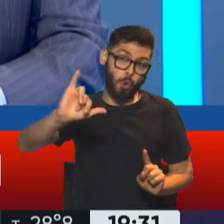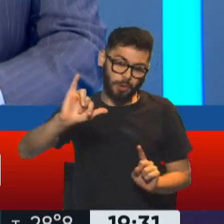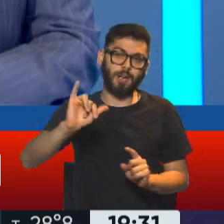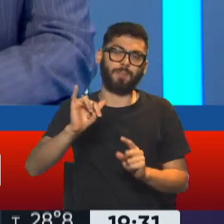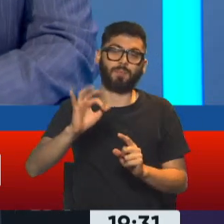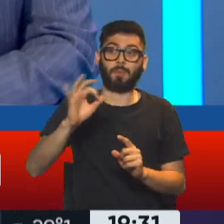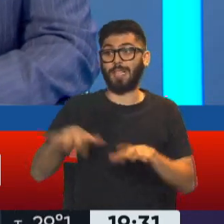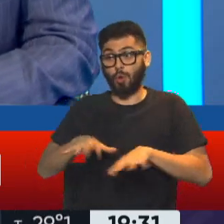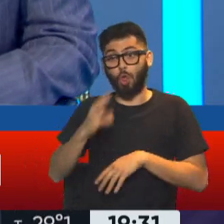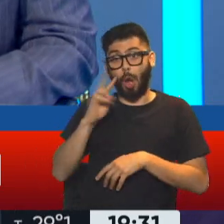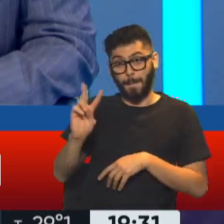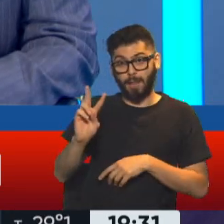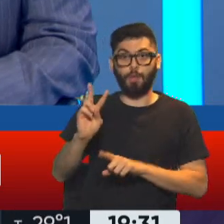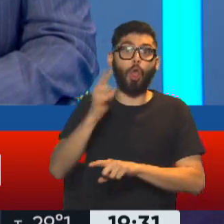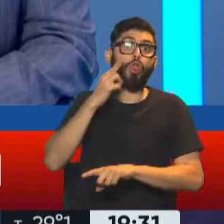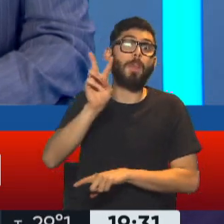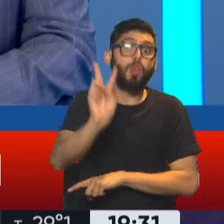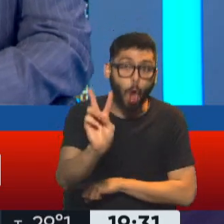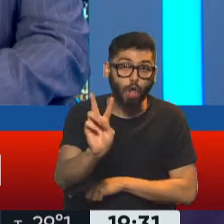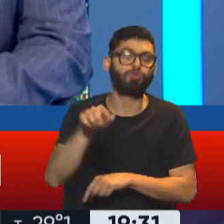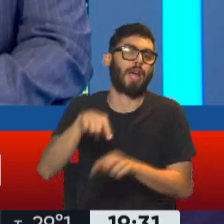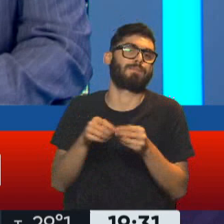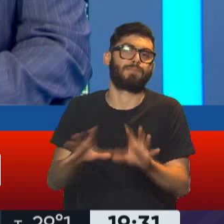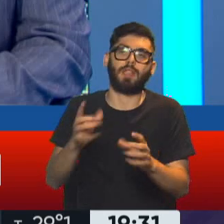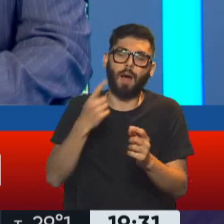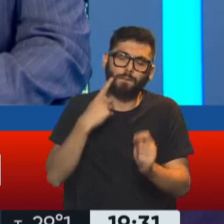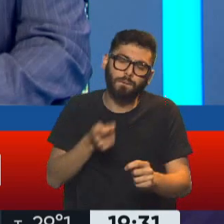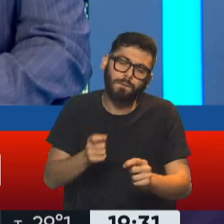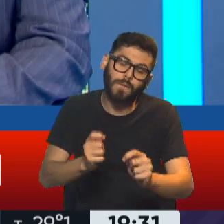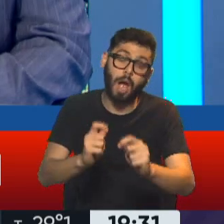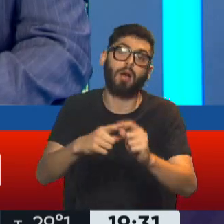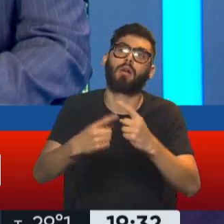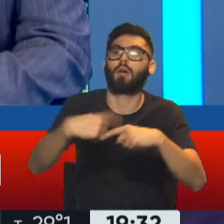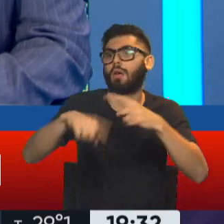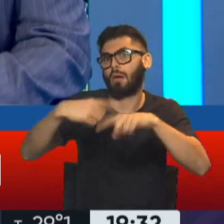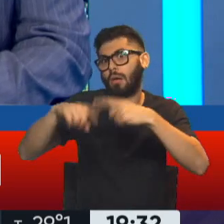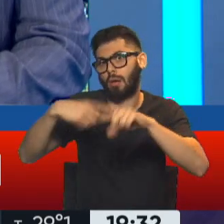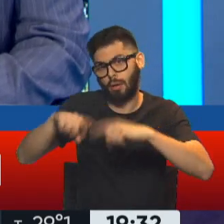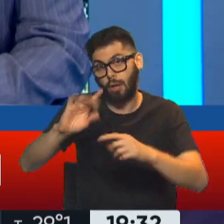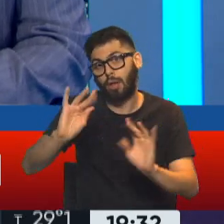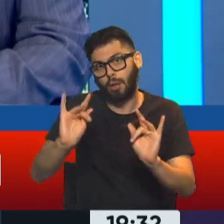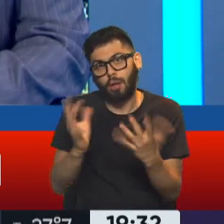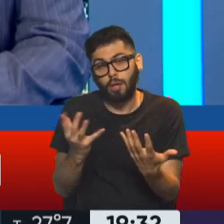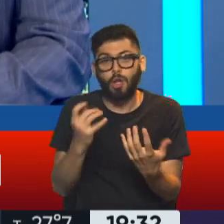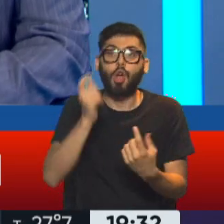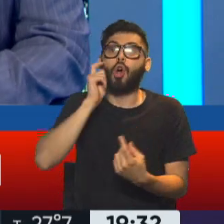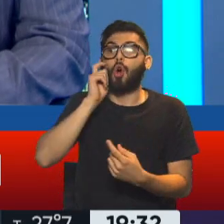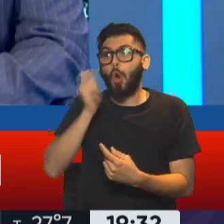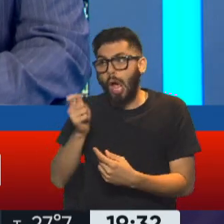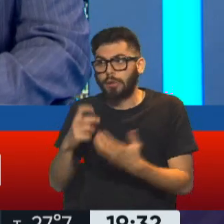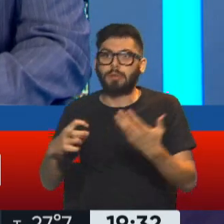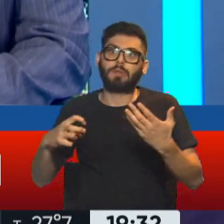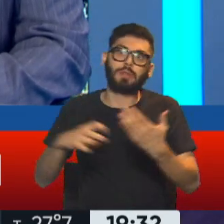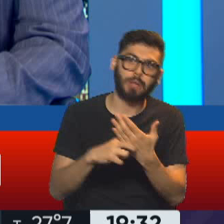2000. Y recorrió todo ese laberinto tan intrincado, complejo, que jueces, fiscales y abogados